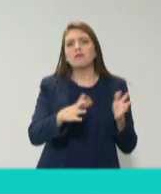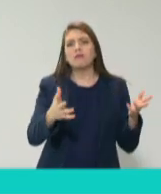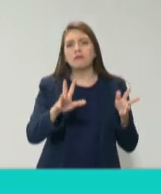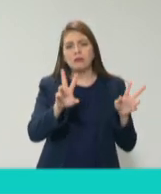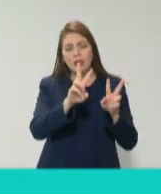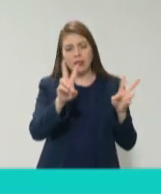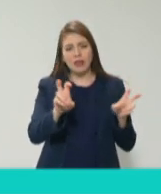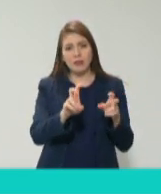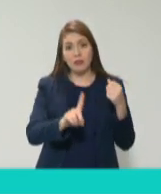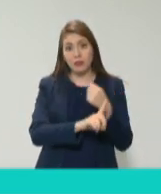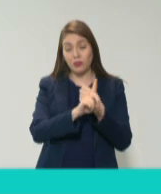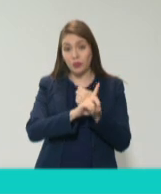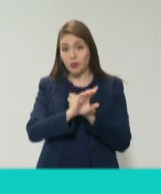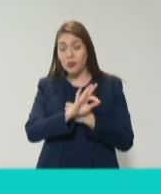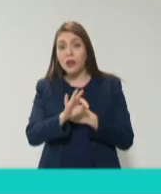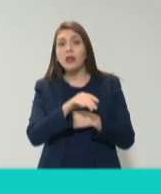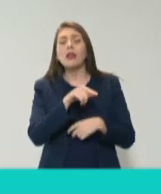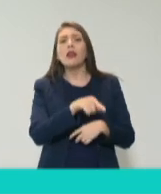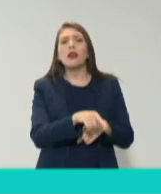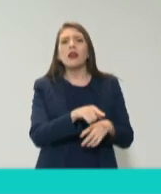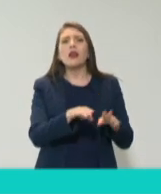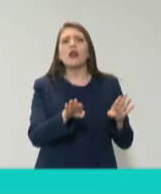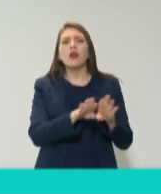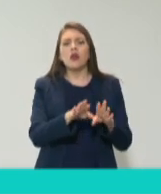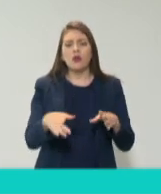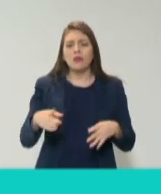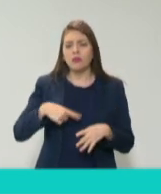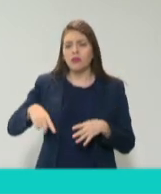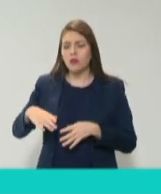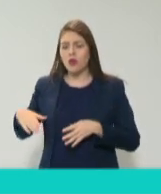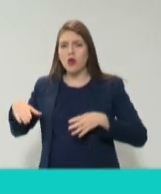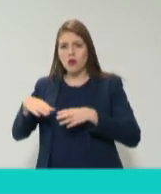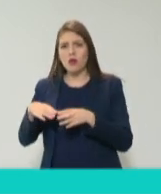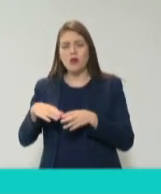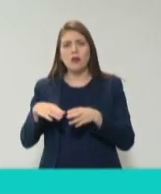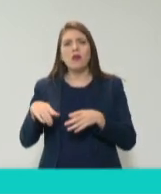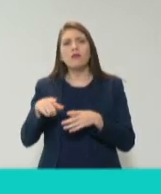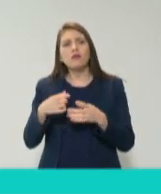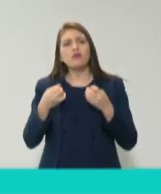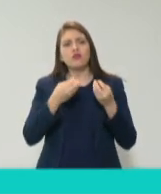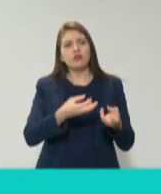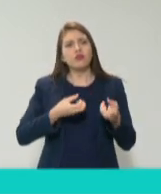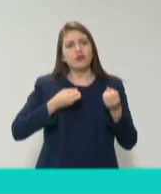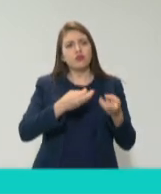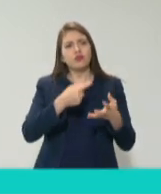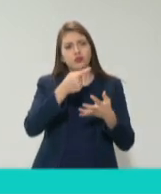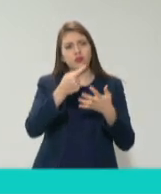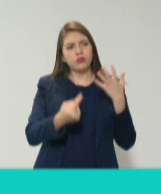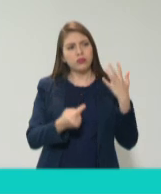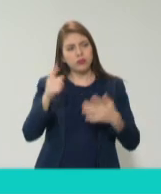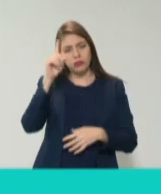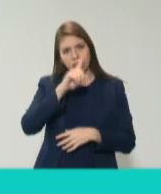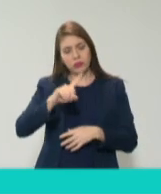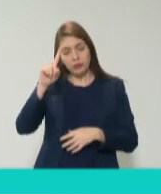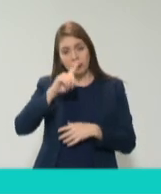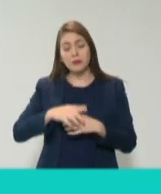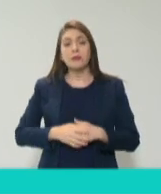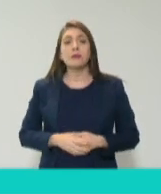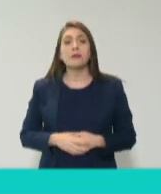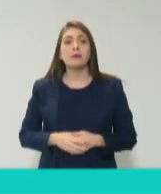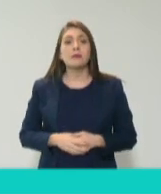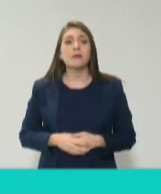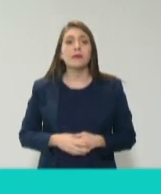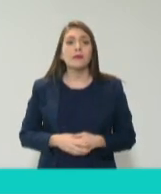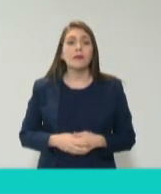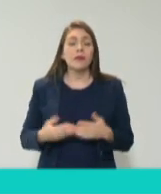controversial, podemos a través del comité coordinador emitir las recomendaciones. Hasta ahora se emitió una recomendación importante